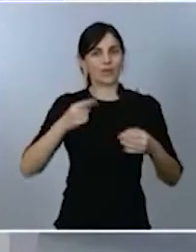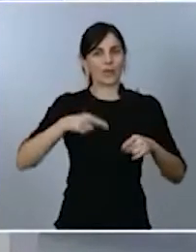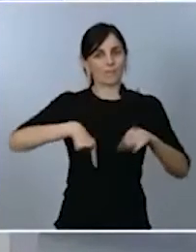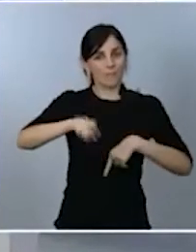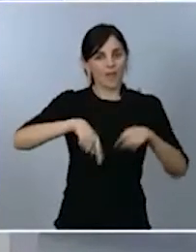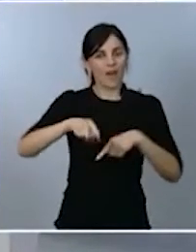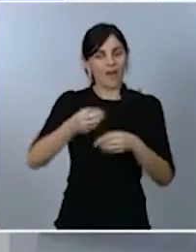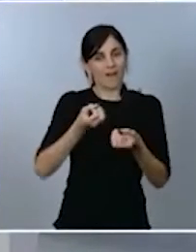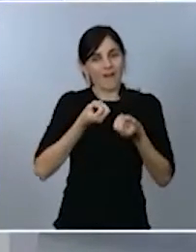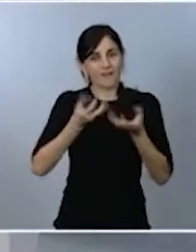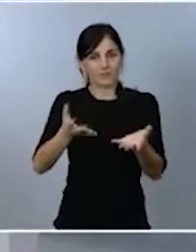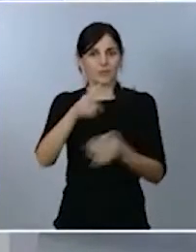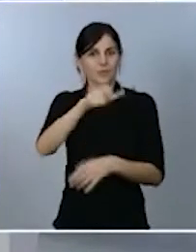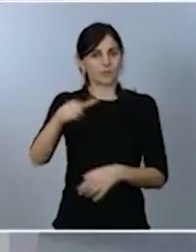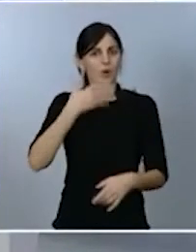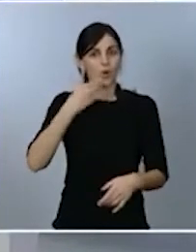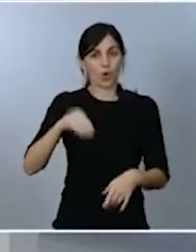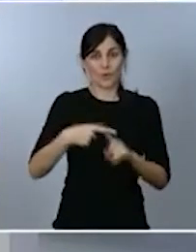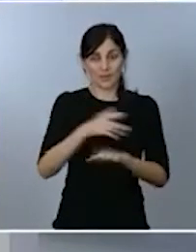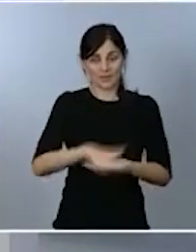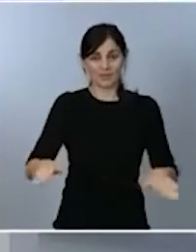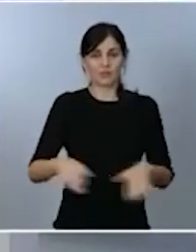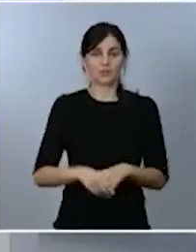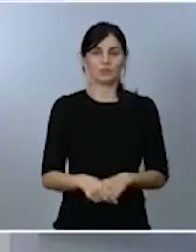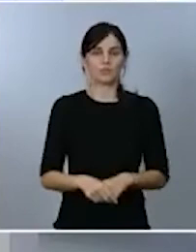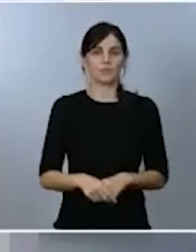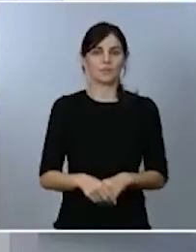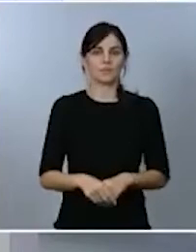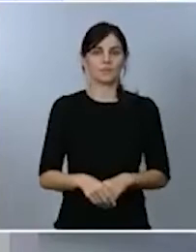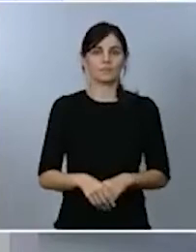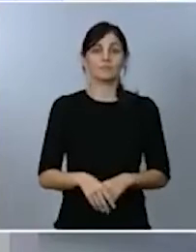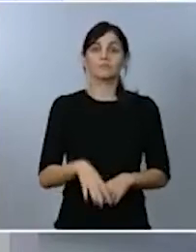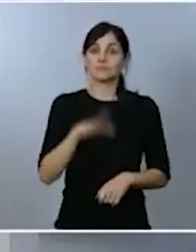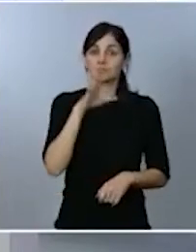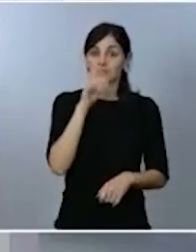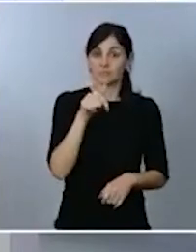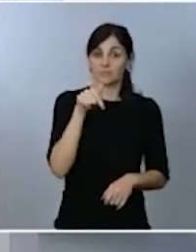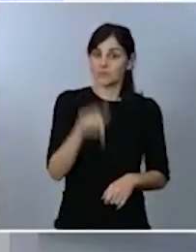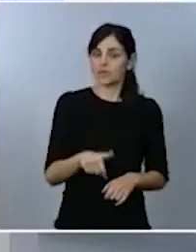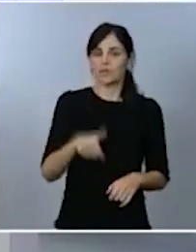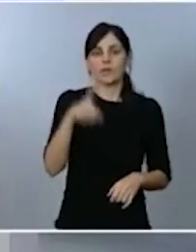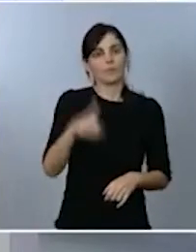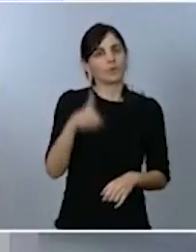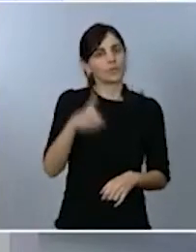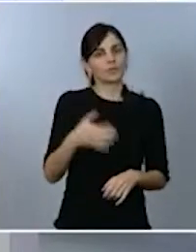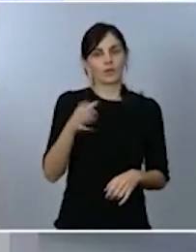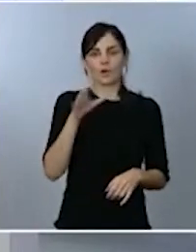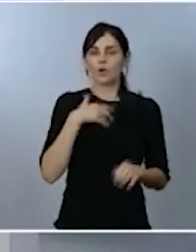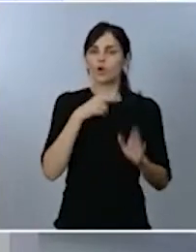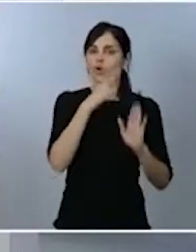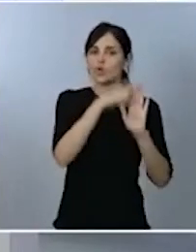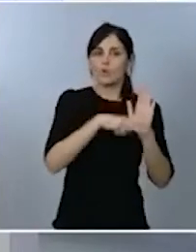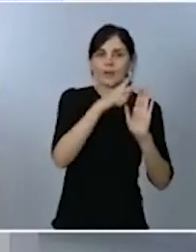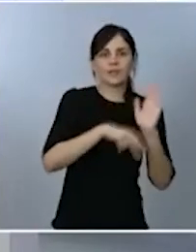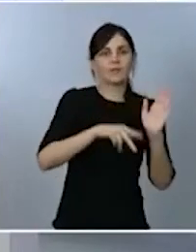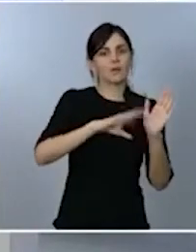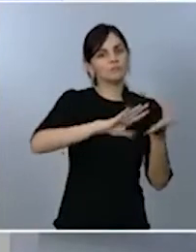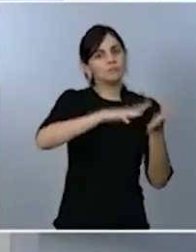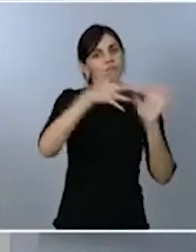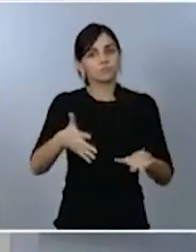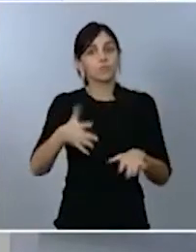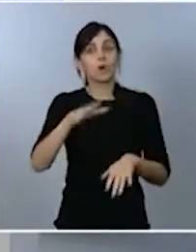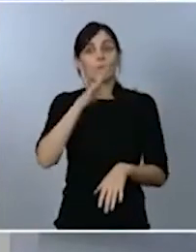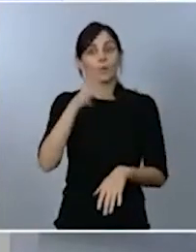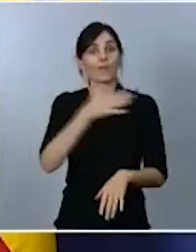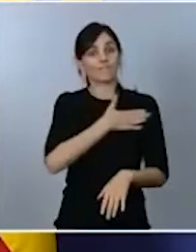Consejo de Ministros, mejoramos nuestro alineamiento con la política de la Unión Europea en materia de seguridad vial para